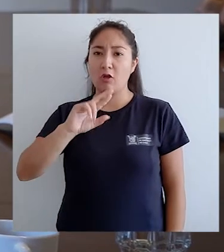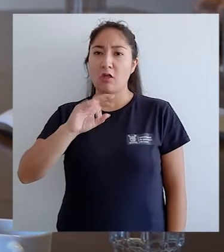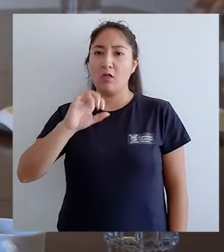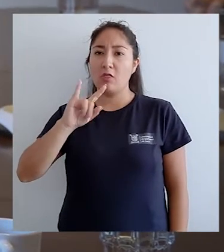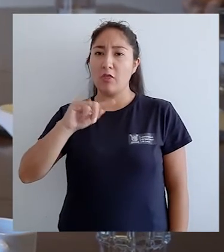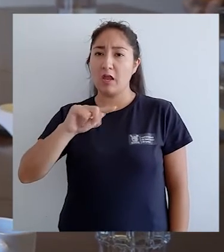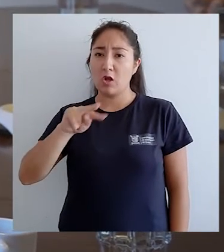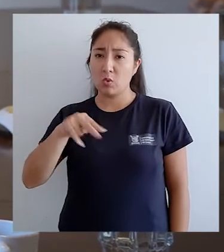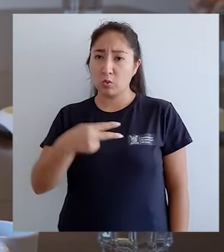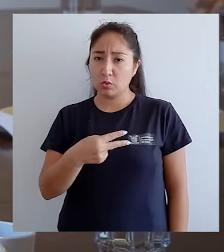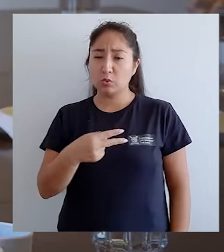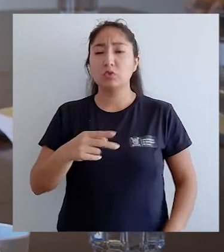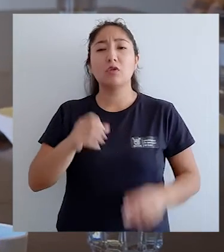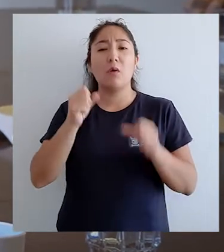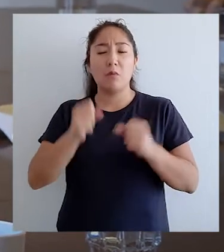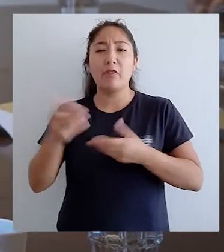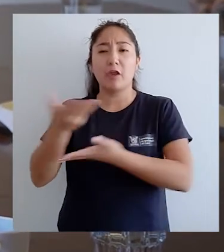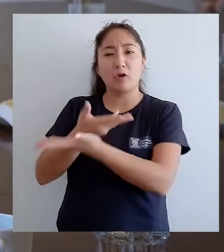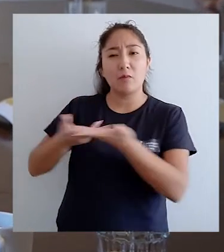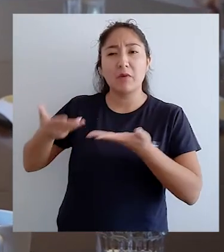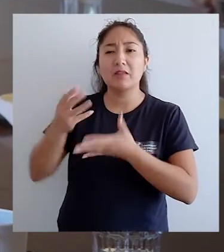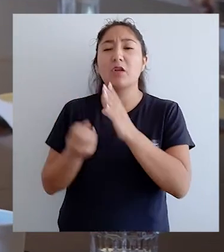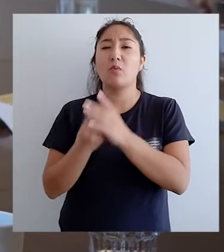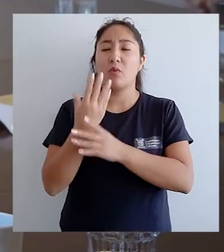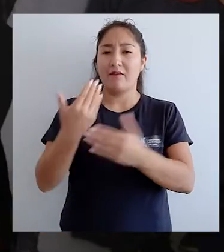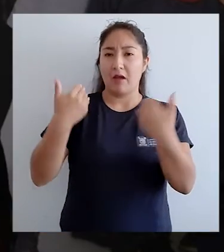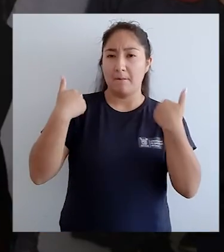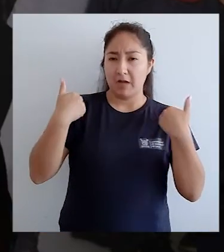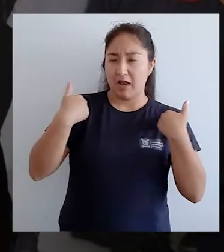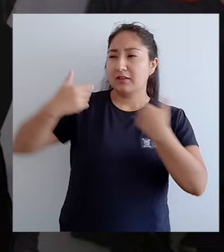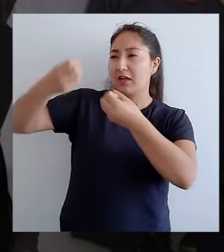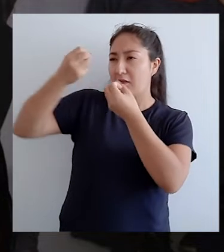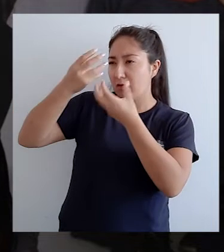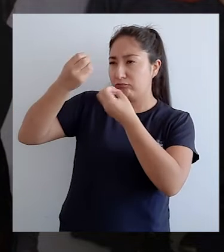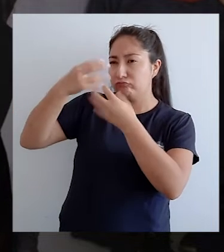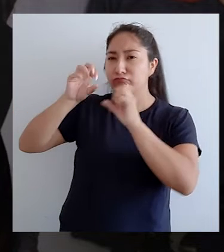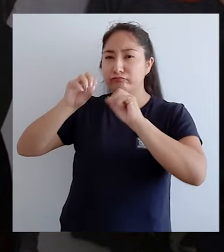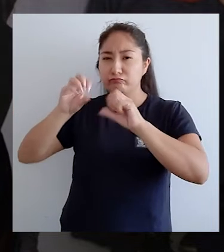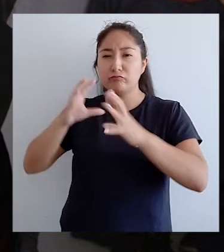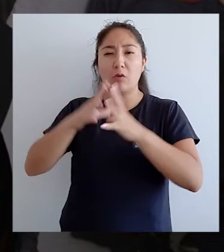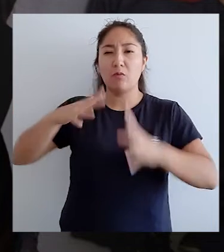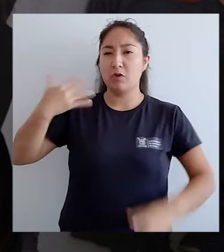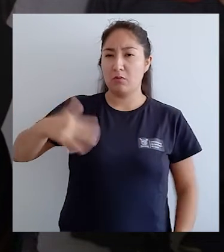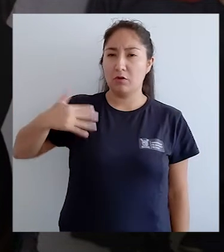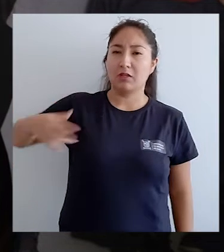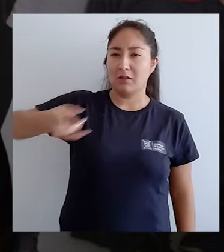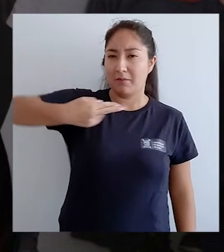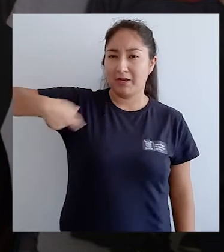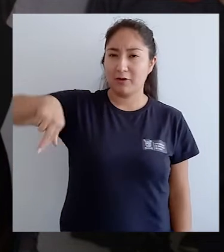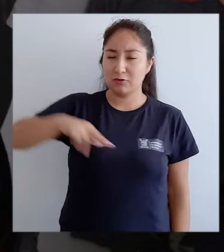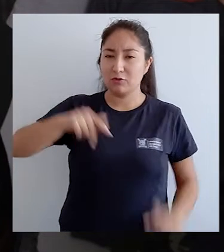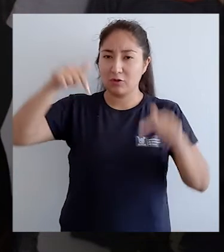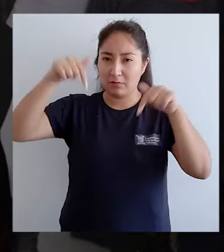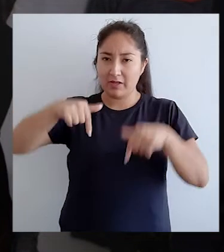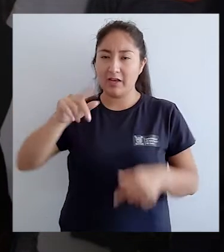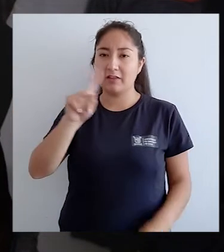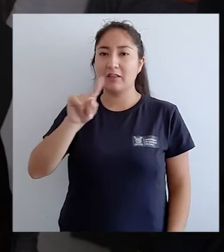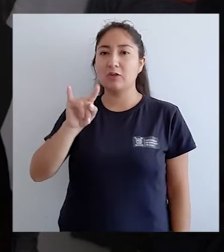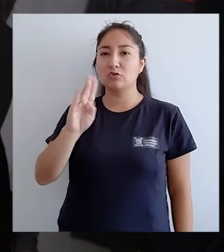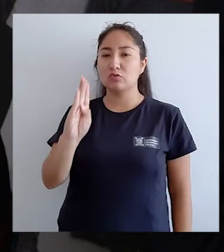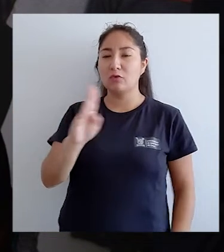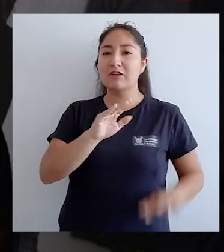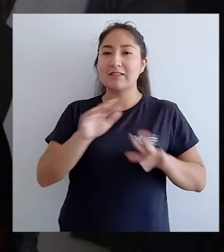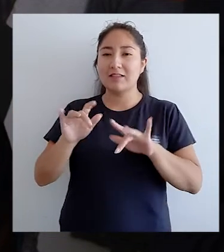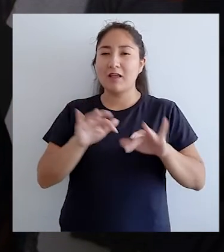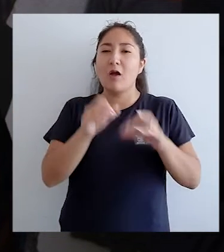para compartir buenas prácticas, aprendizajes. Así que es muy importante para nosotras, para nosotros, especialmente para esta subsecretaría,